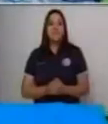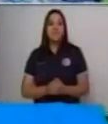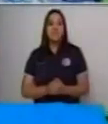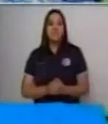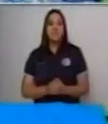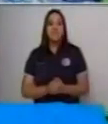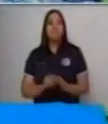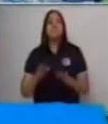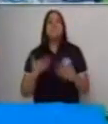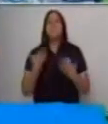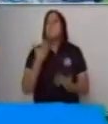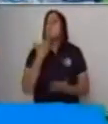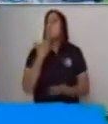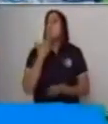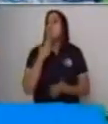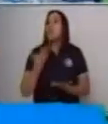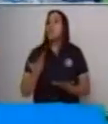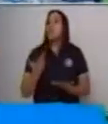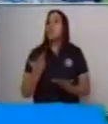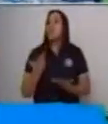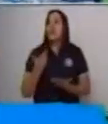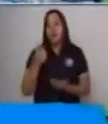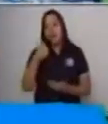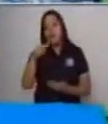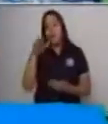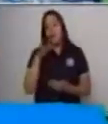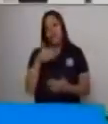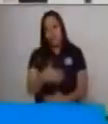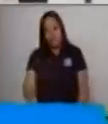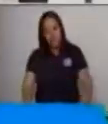¿De qué color? ¿De Azul.